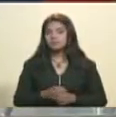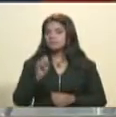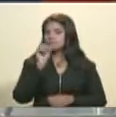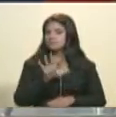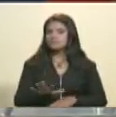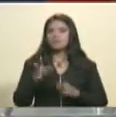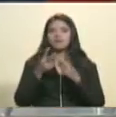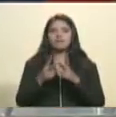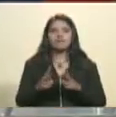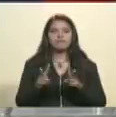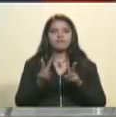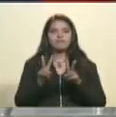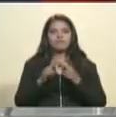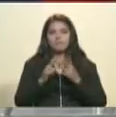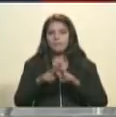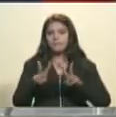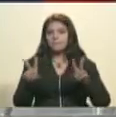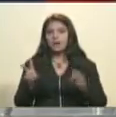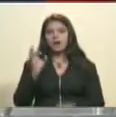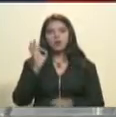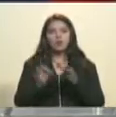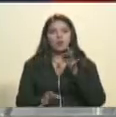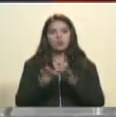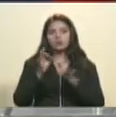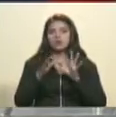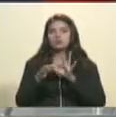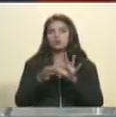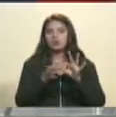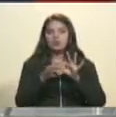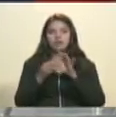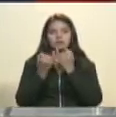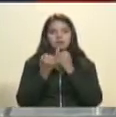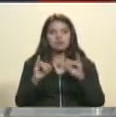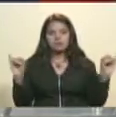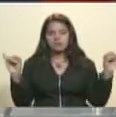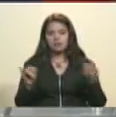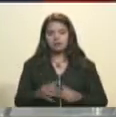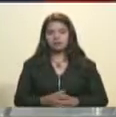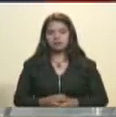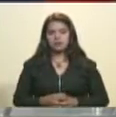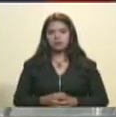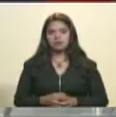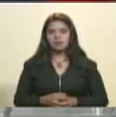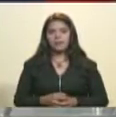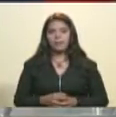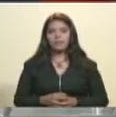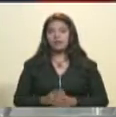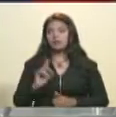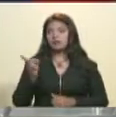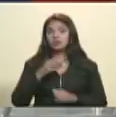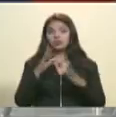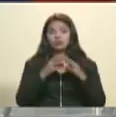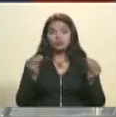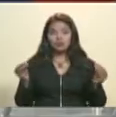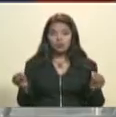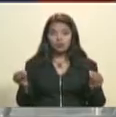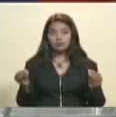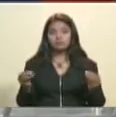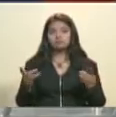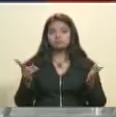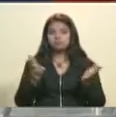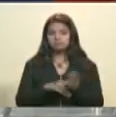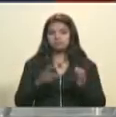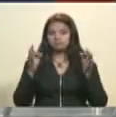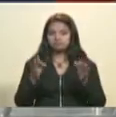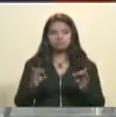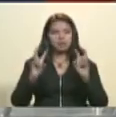a los valores de paz, justicia, soberanía e independencia. Y que nos aboquemos todas y todos al abordaje